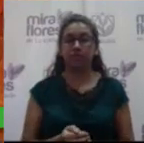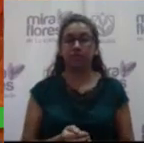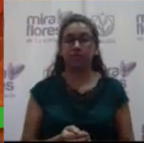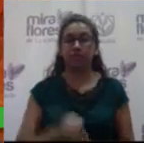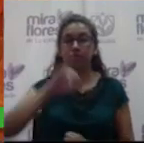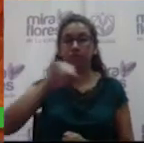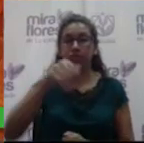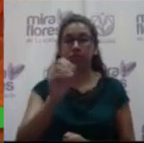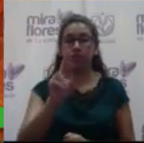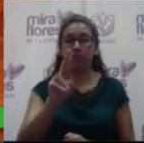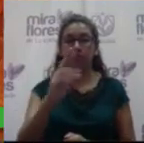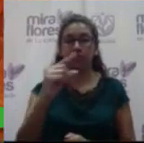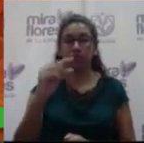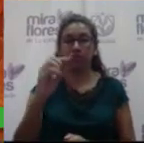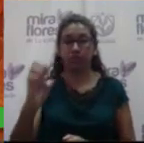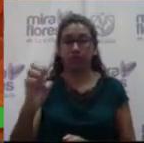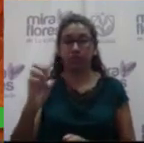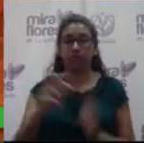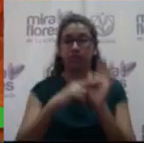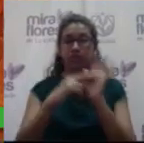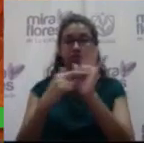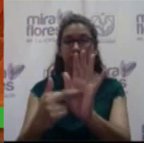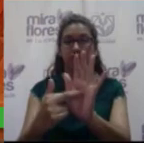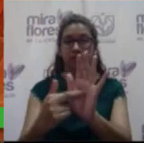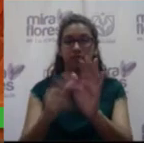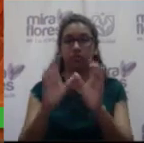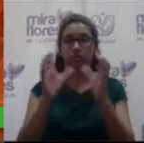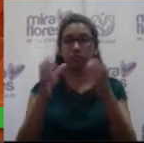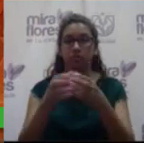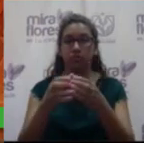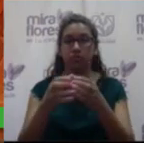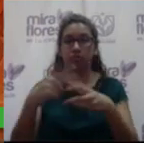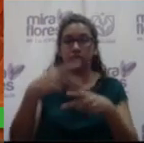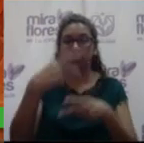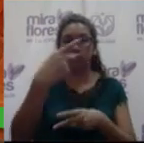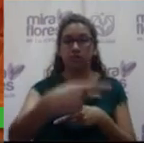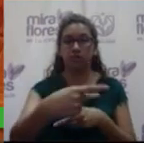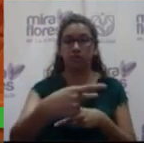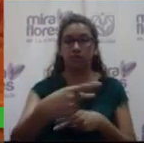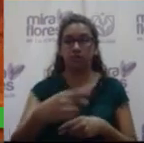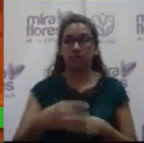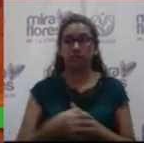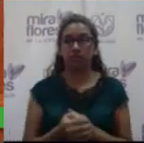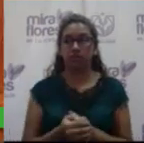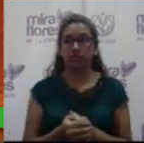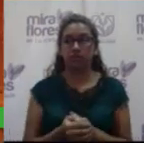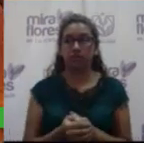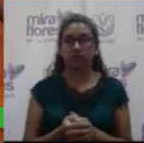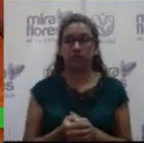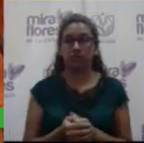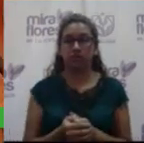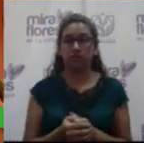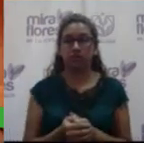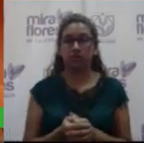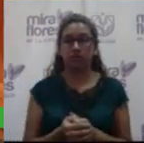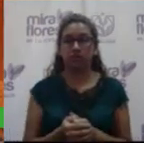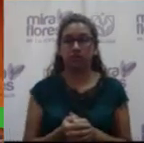señor Jorge Gurmendi de la Fuente, representante de la Junta Vecinal 13D, hay corón, señor alcalde.